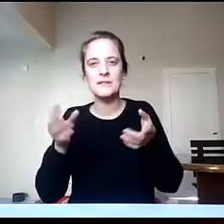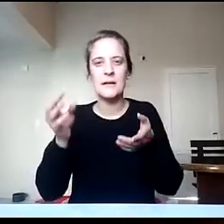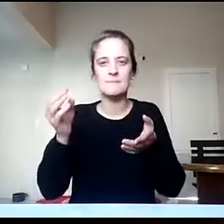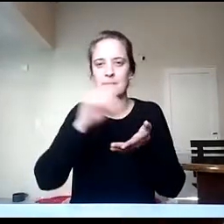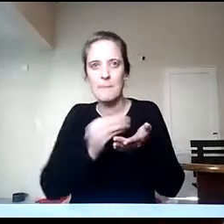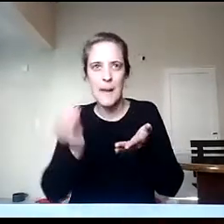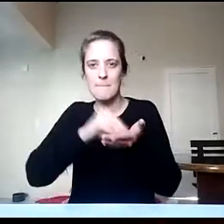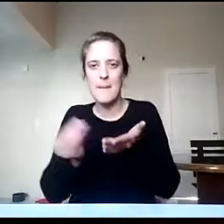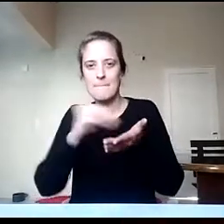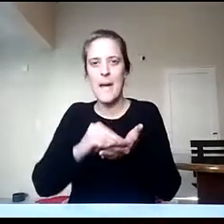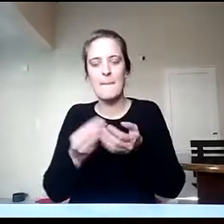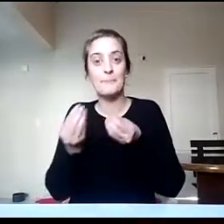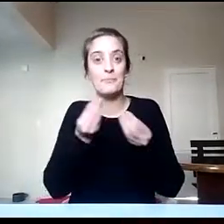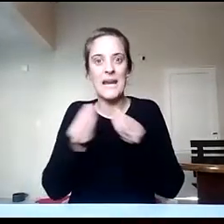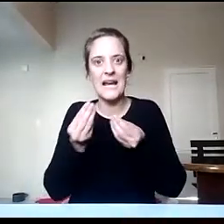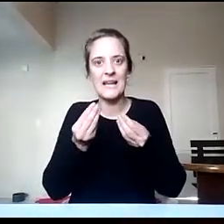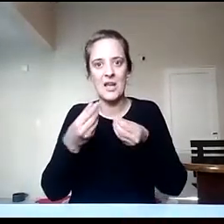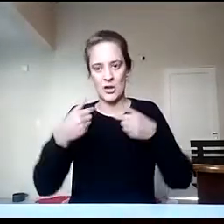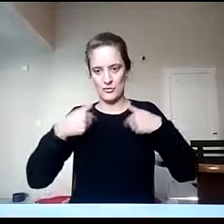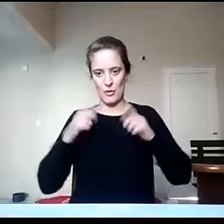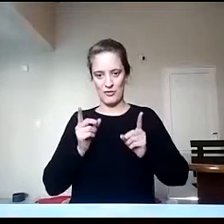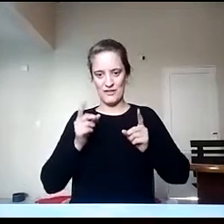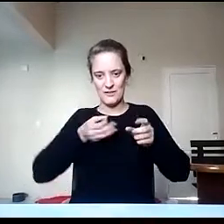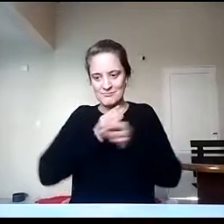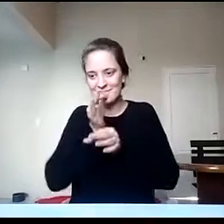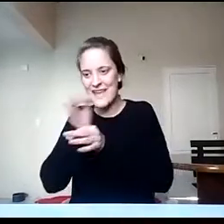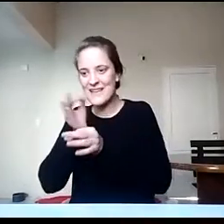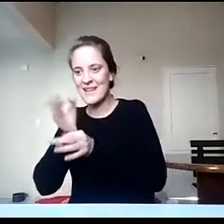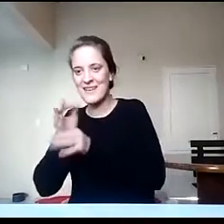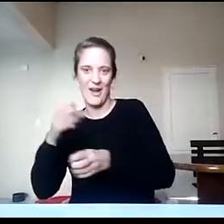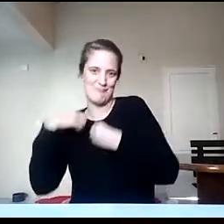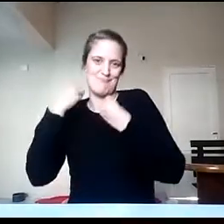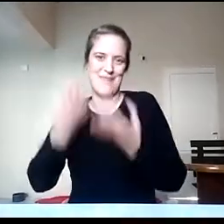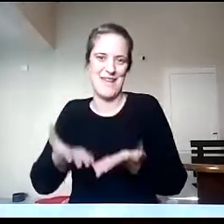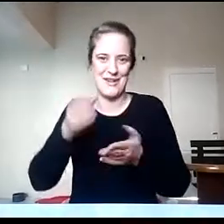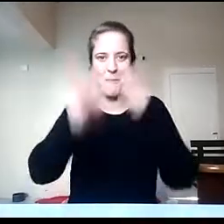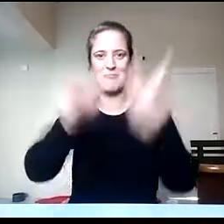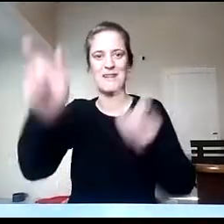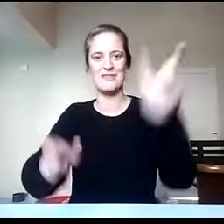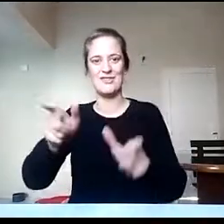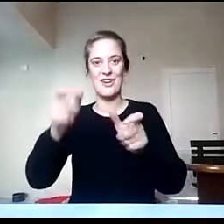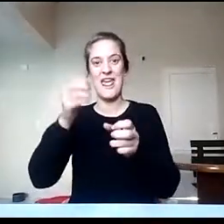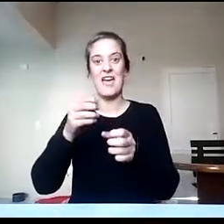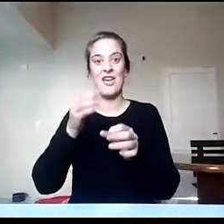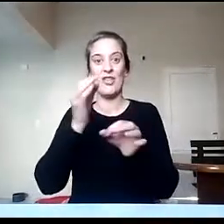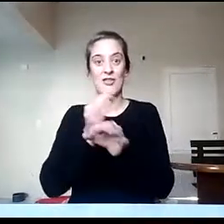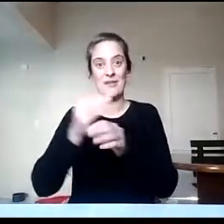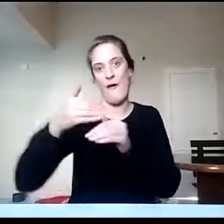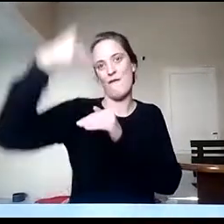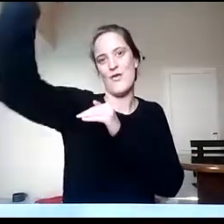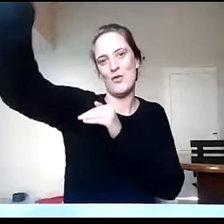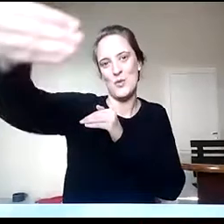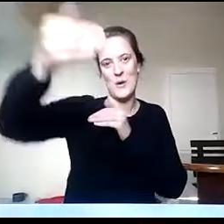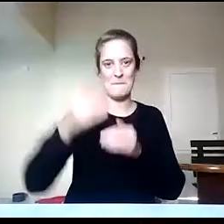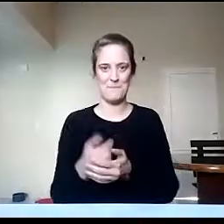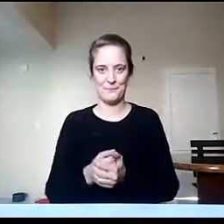formadores para transmitir, digamos, todas estas experiencias a nuestros futuros docentes. Bueno, eso es un poco lo que tiene